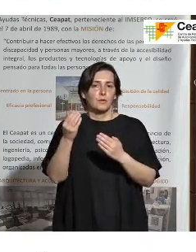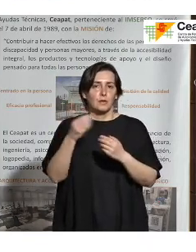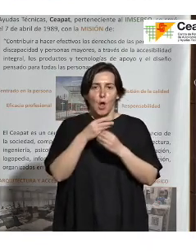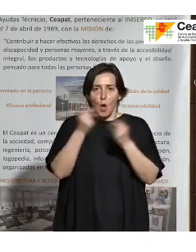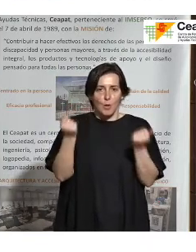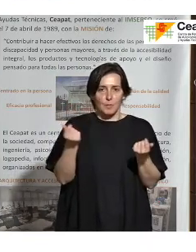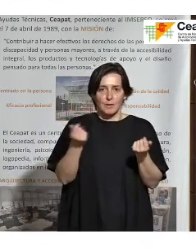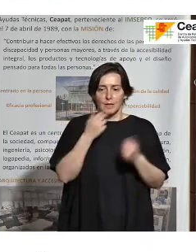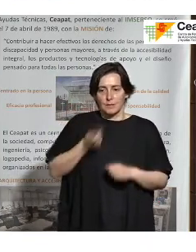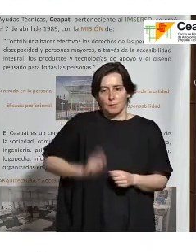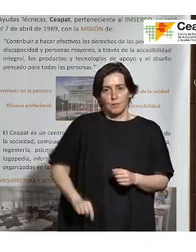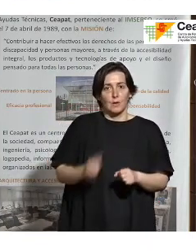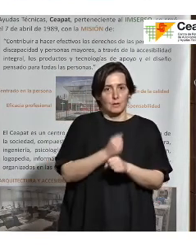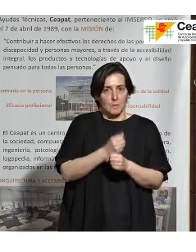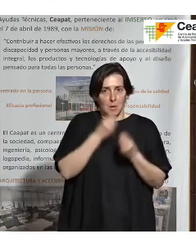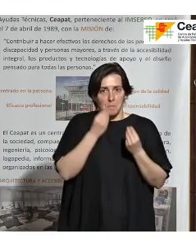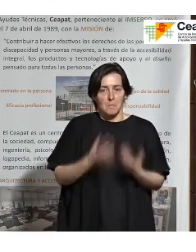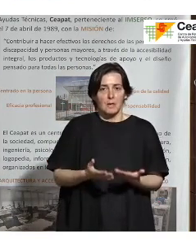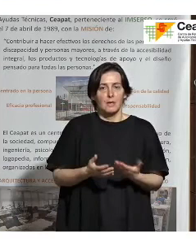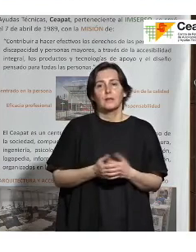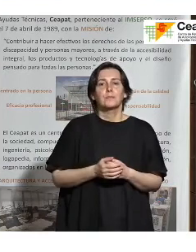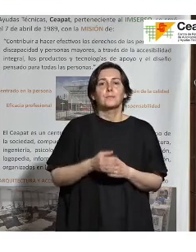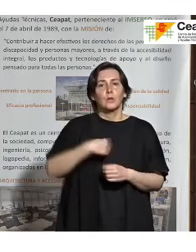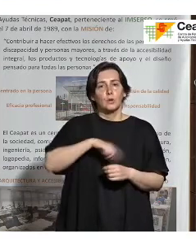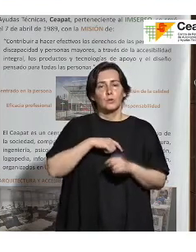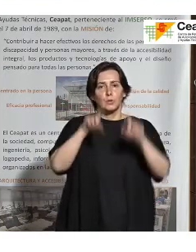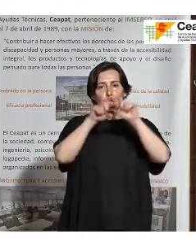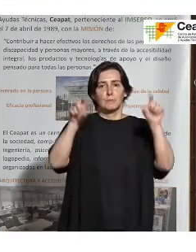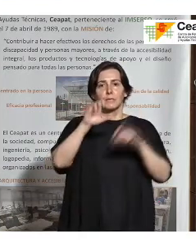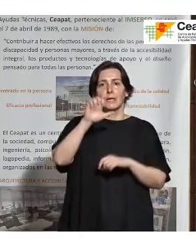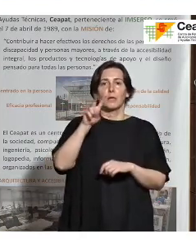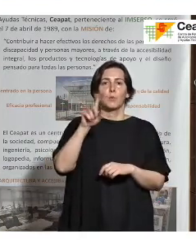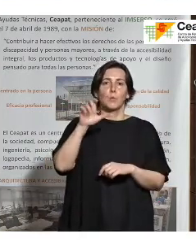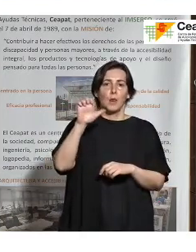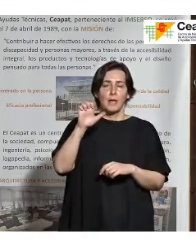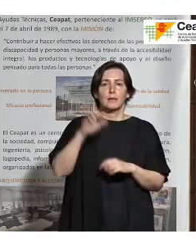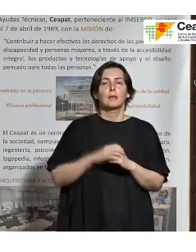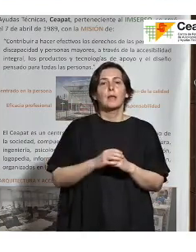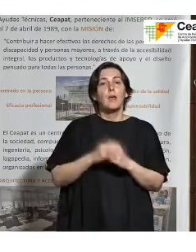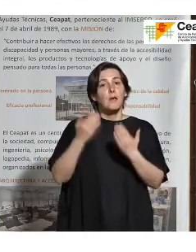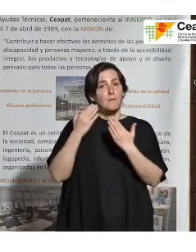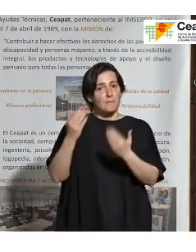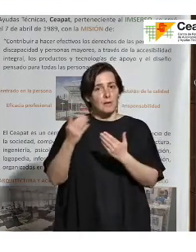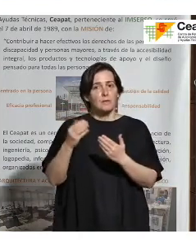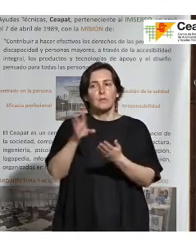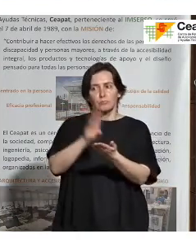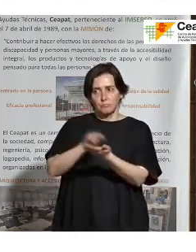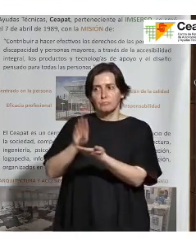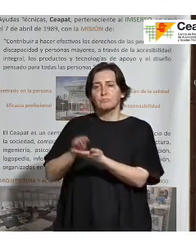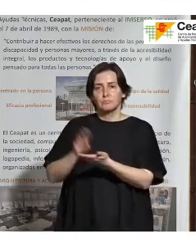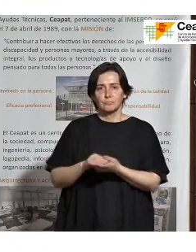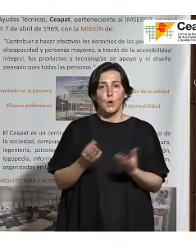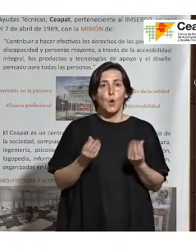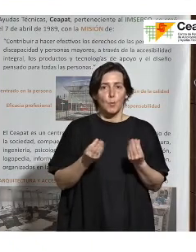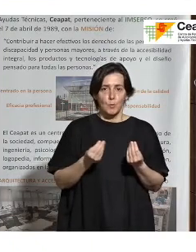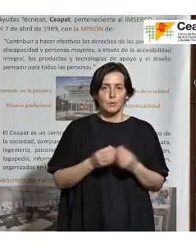de nuestros profesionales? Y de verdad, nosotros en Eulen desde hace años las recogemos y son muchas las que llegan. Y hay que reconocer a